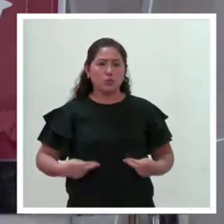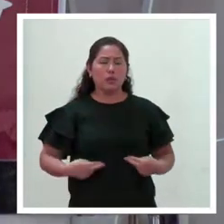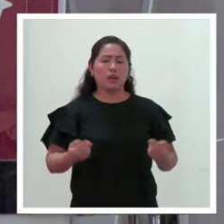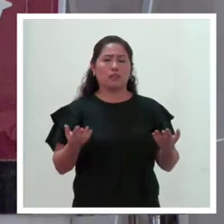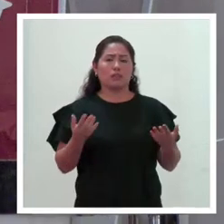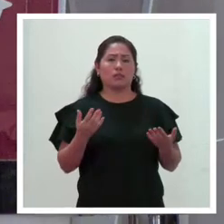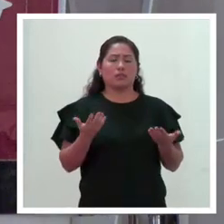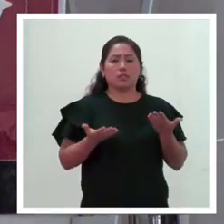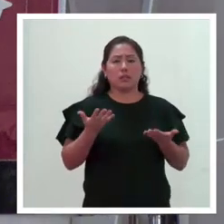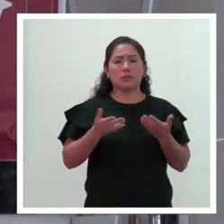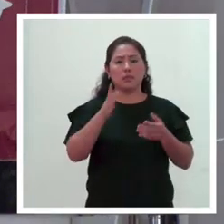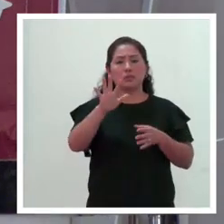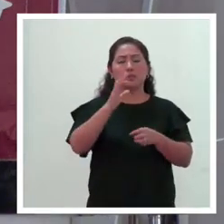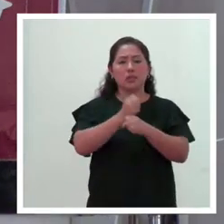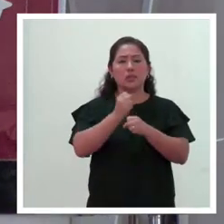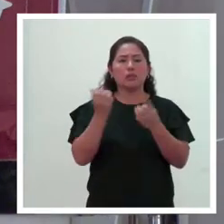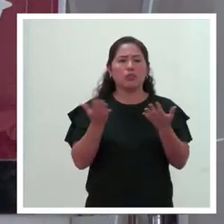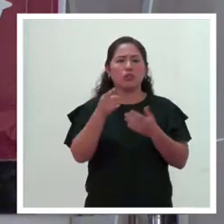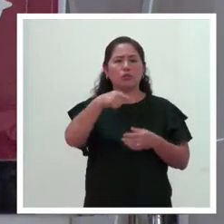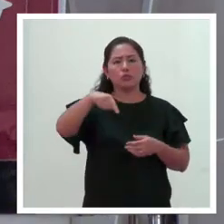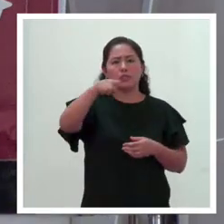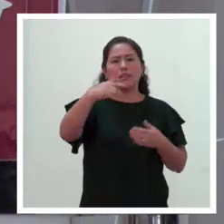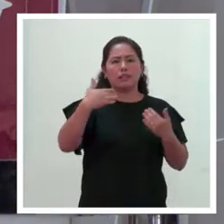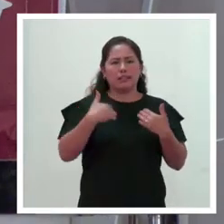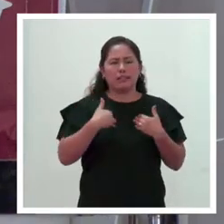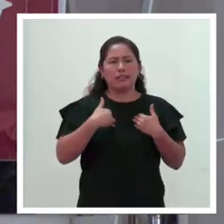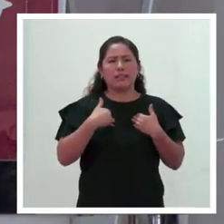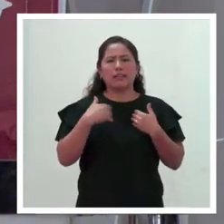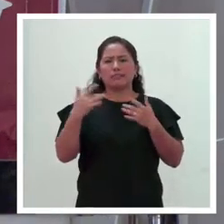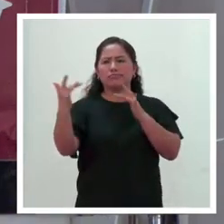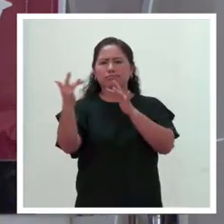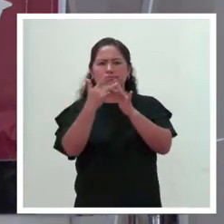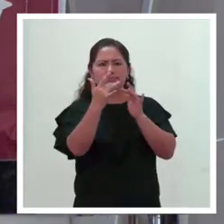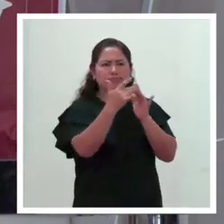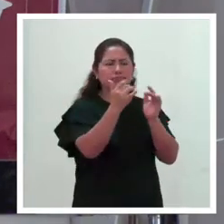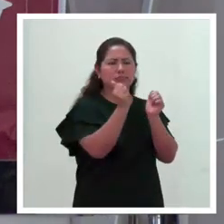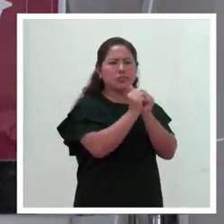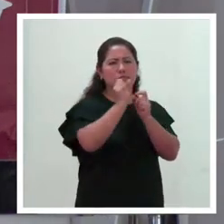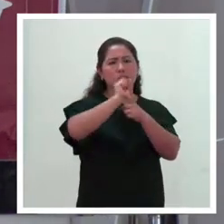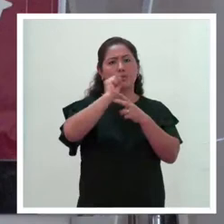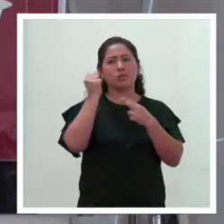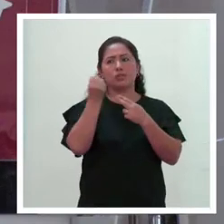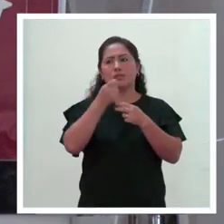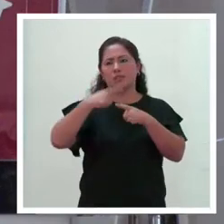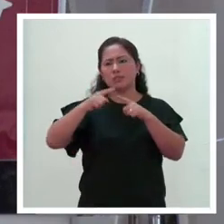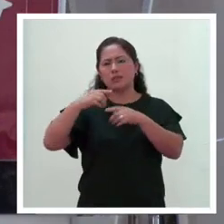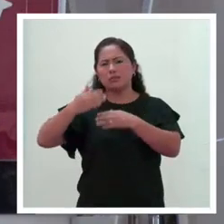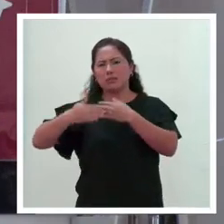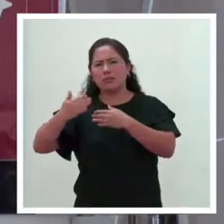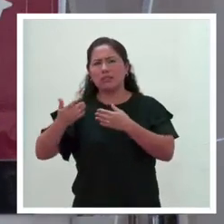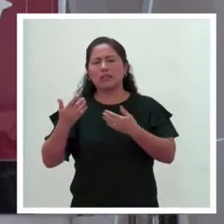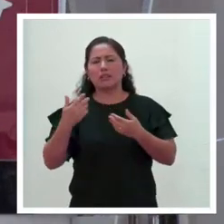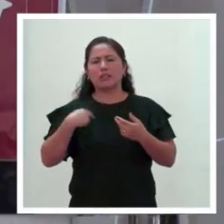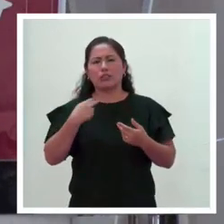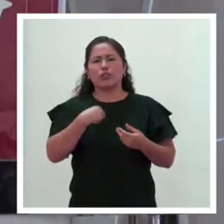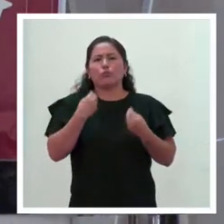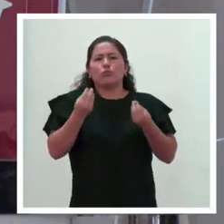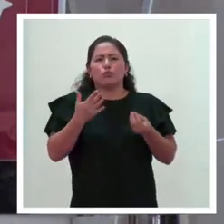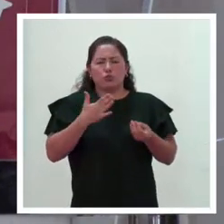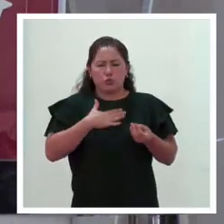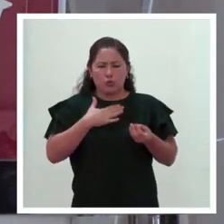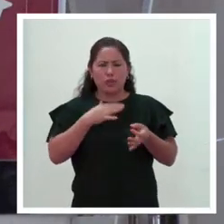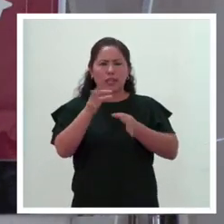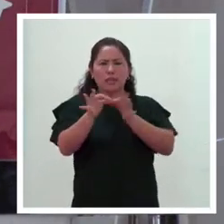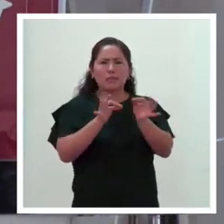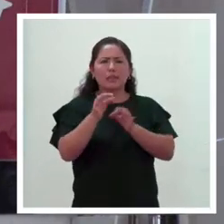decisión, en donde van a tener que lidiar siempre con una situación constante en cómo yo traduzco ese